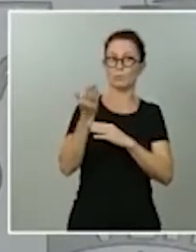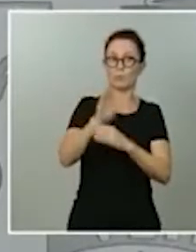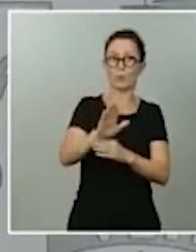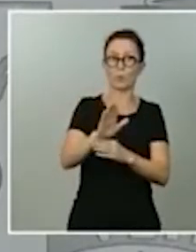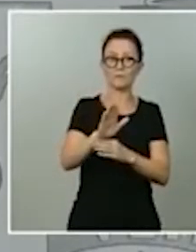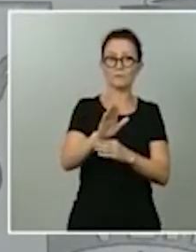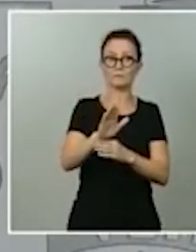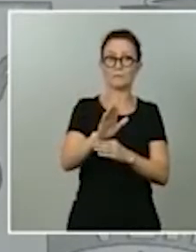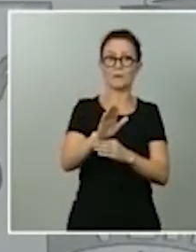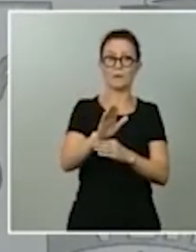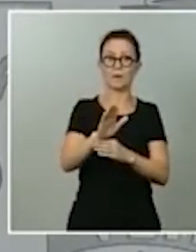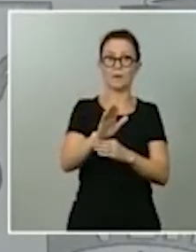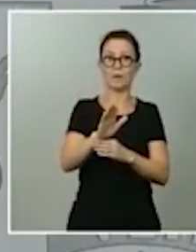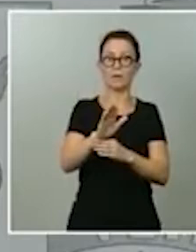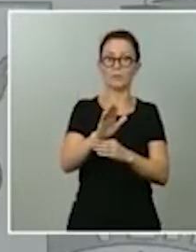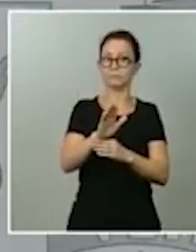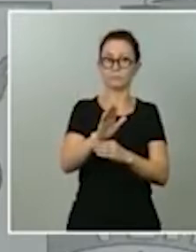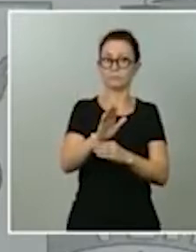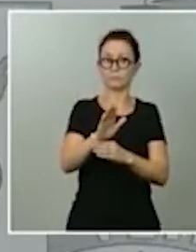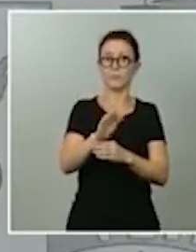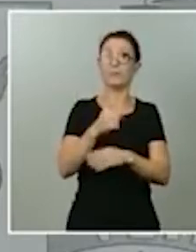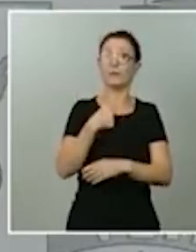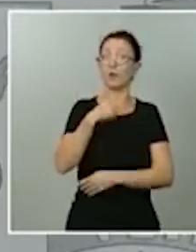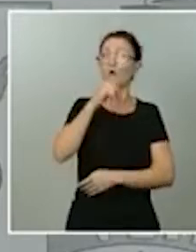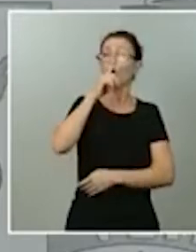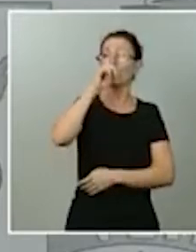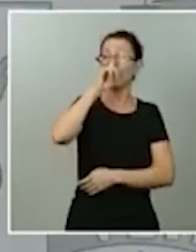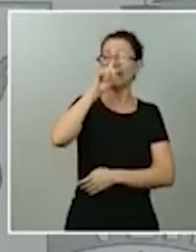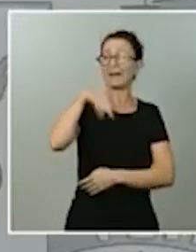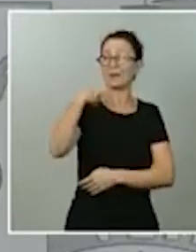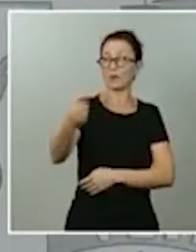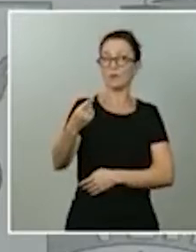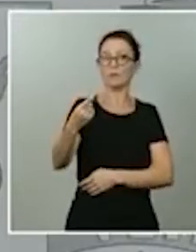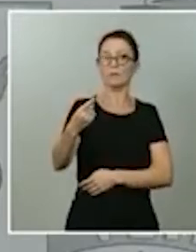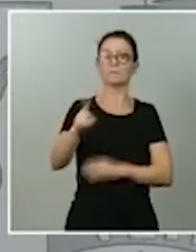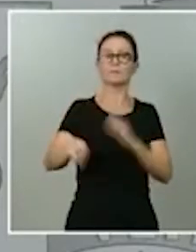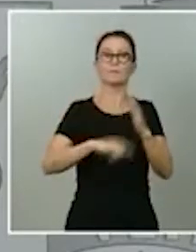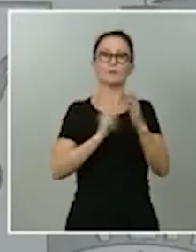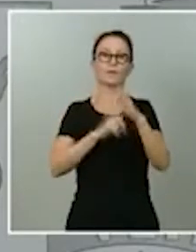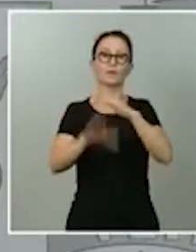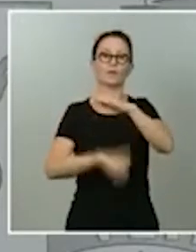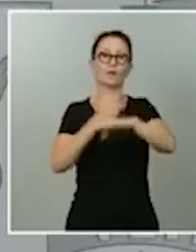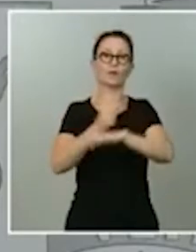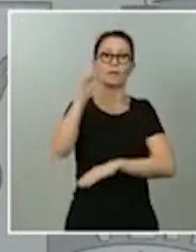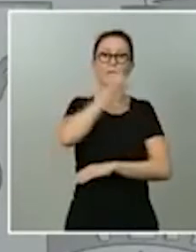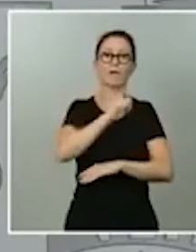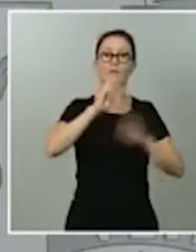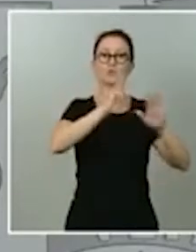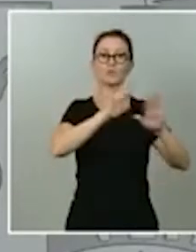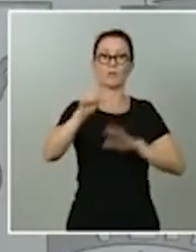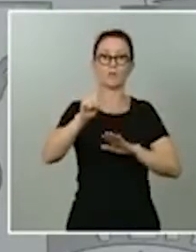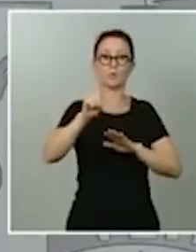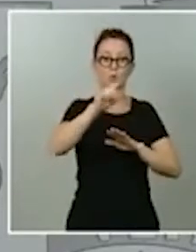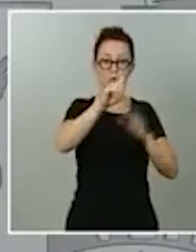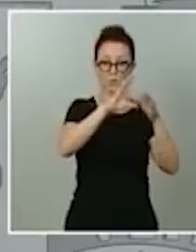que una ley orgánica del año 81 donde ya se estipula que la ley orgánica que desarrolla el artículo 116 de nuestra Constitución en el estado de alarma